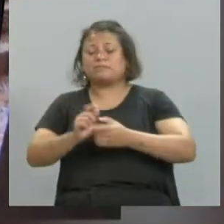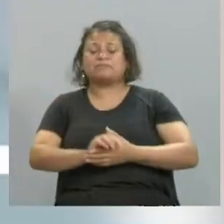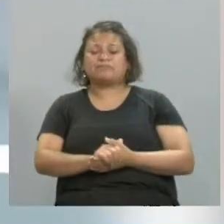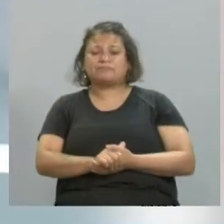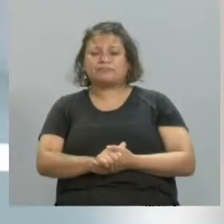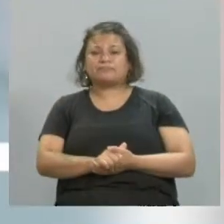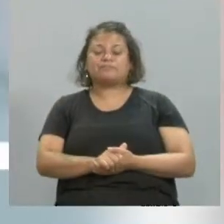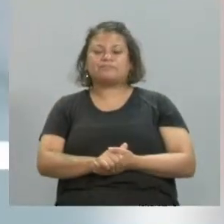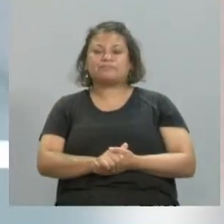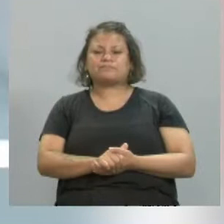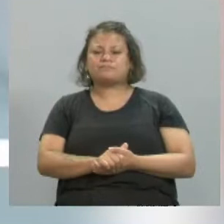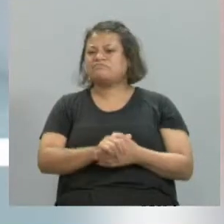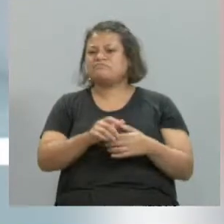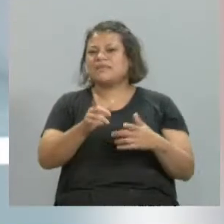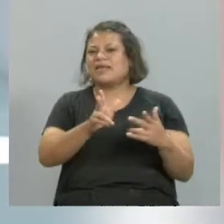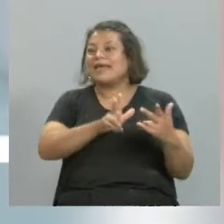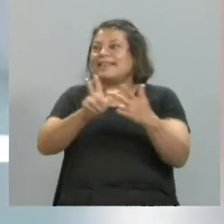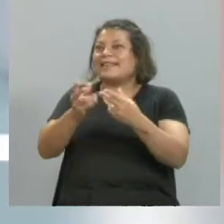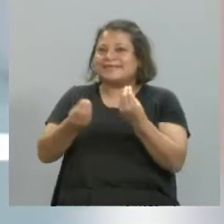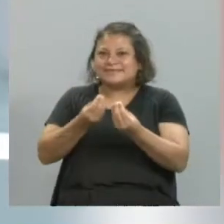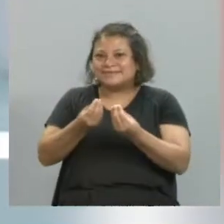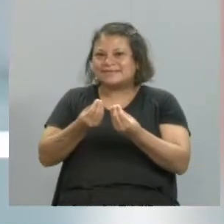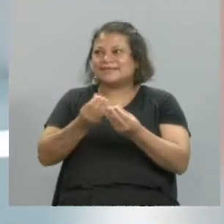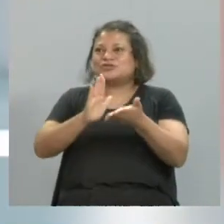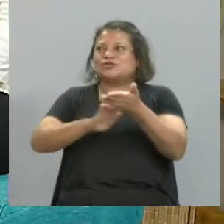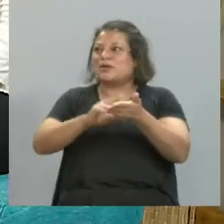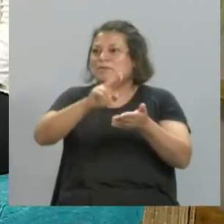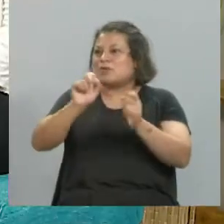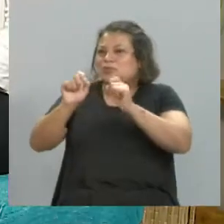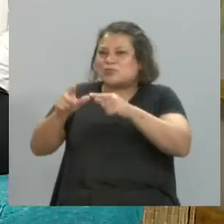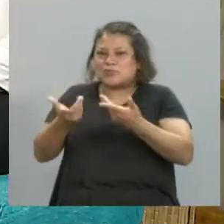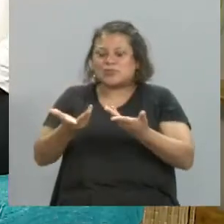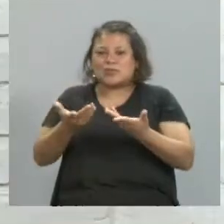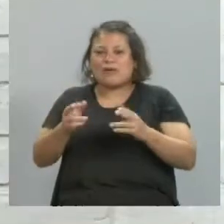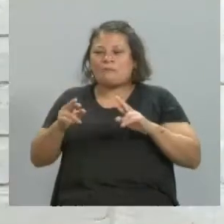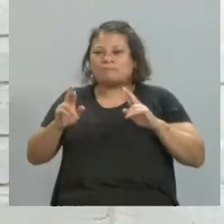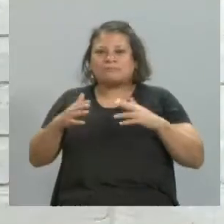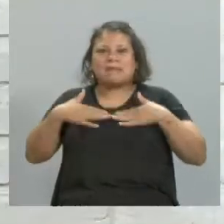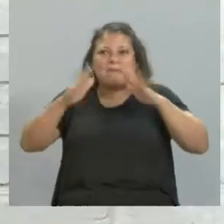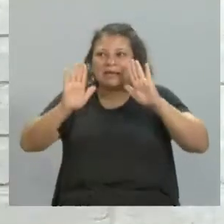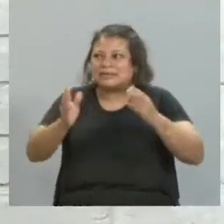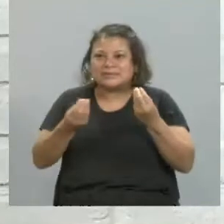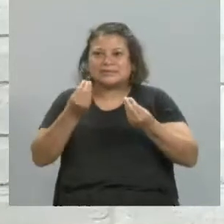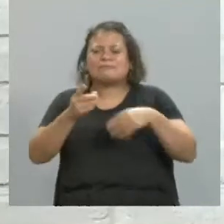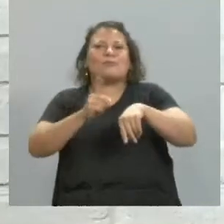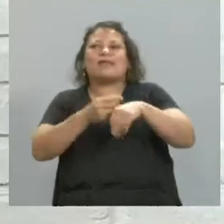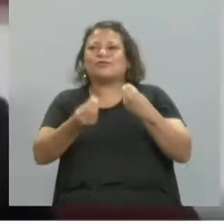qué te dicen? ¿Cuáles han sido las críticas y los comentarios? ¿Y vas con expectativas? ¿Cómo era ese momento?